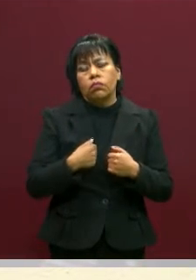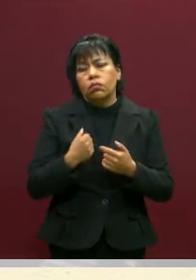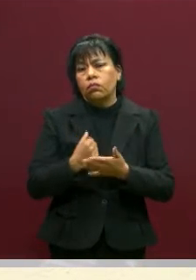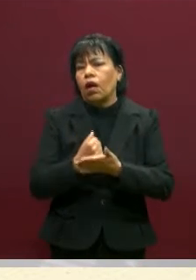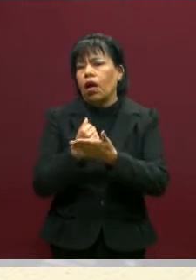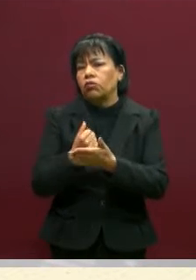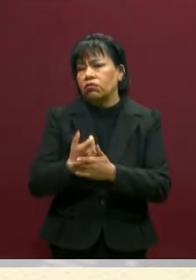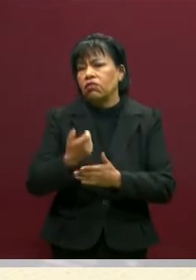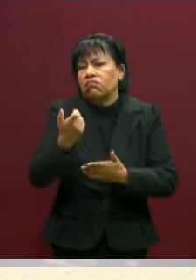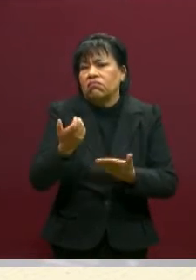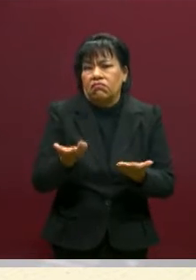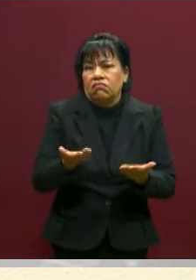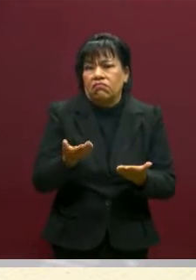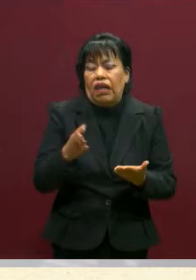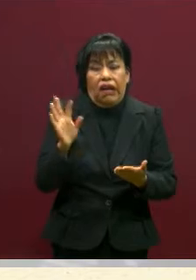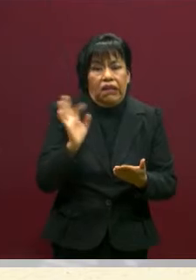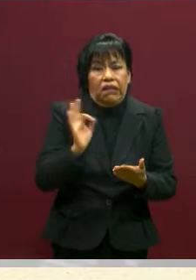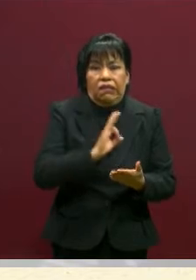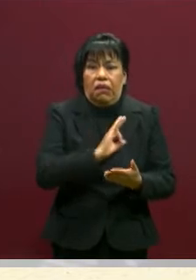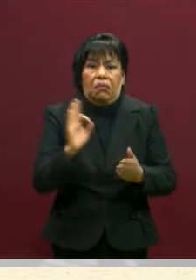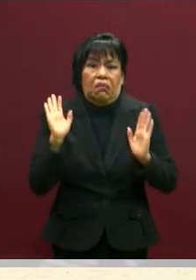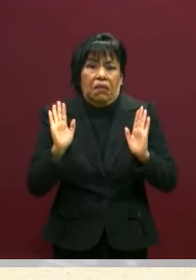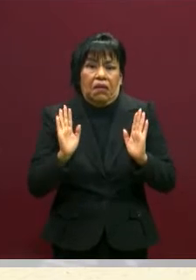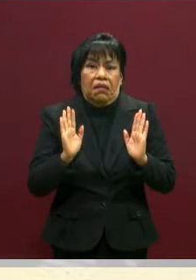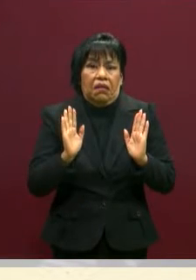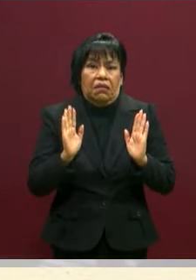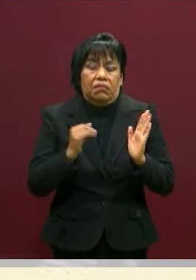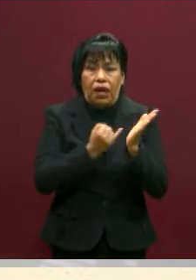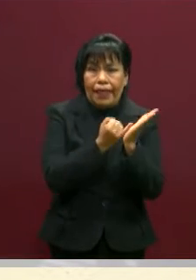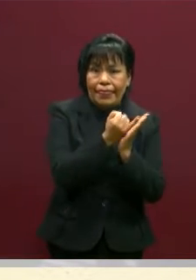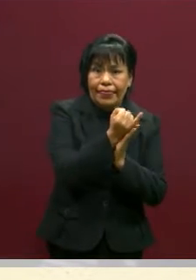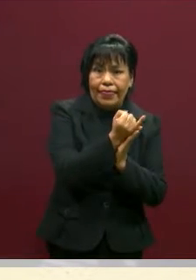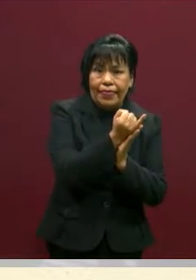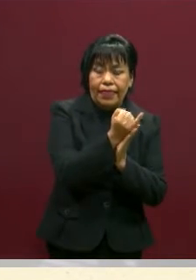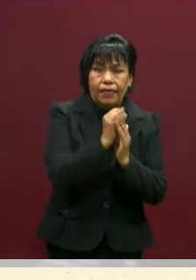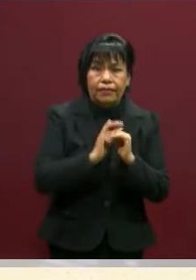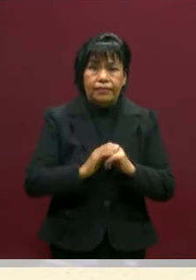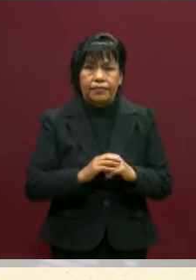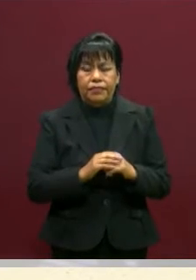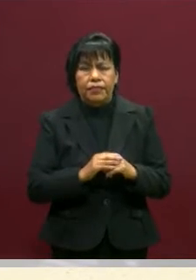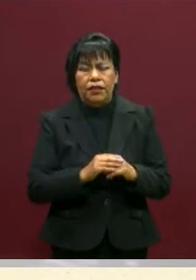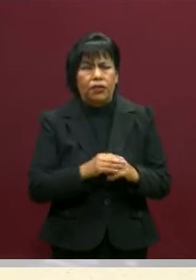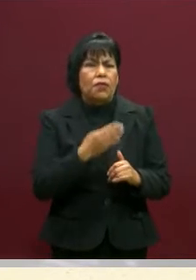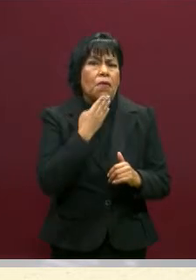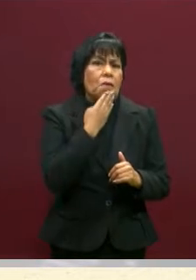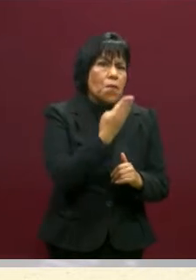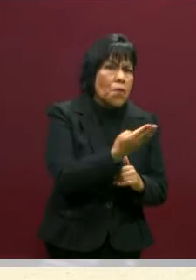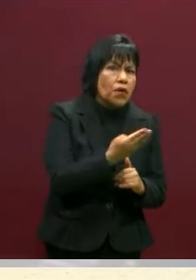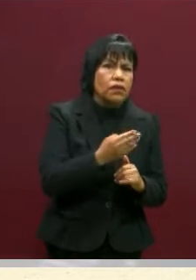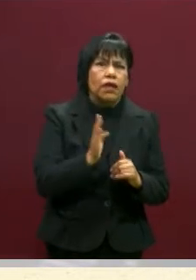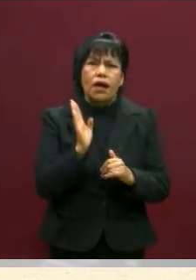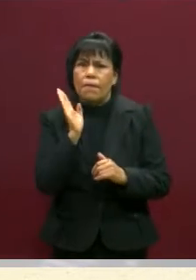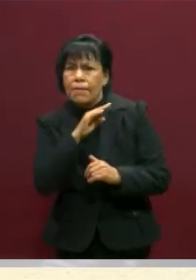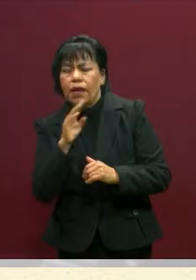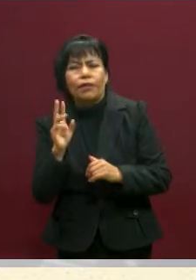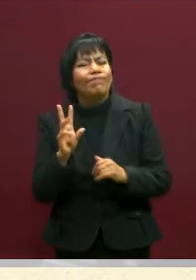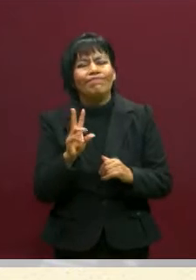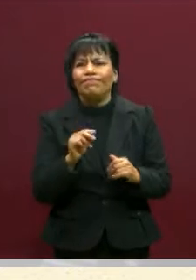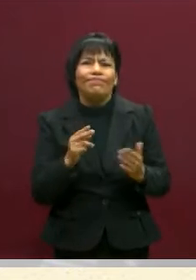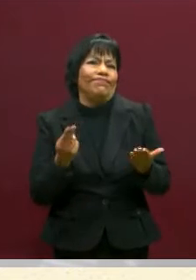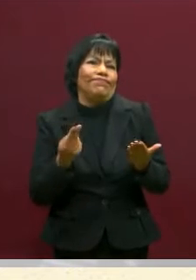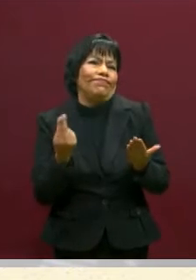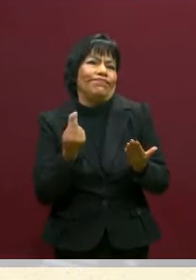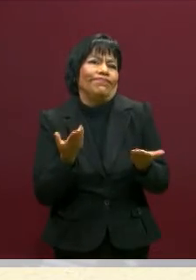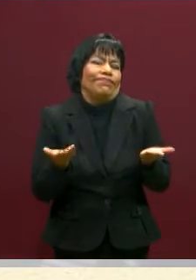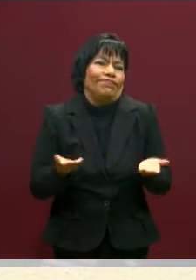económicamente? ¿No? Podría ser una reflexión, una decisión. Y no necesariamente una cosa es buena y la otra es mala. Sí. Por